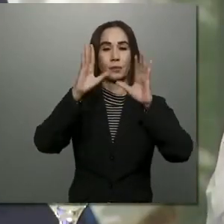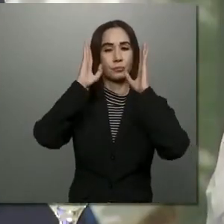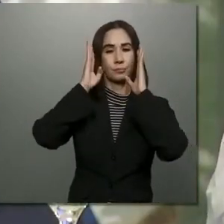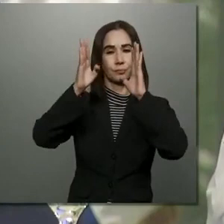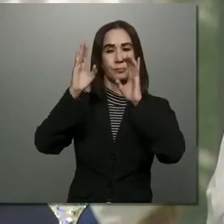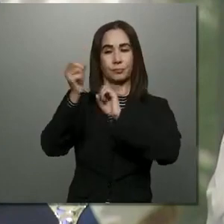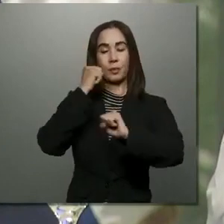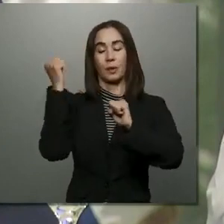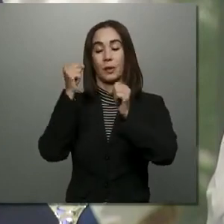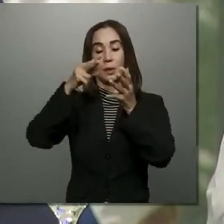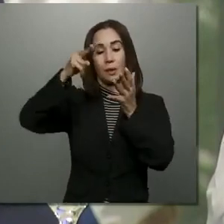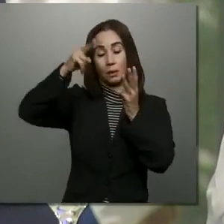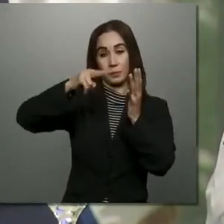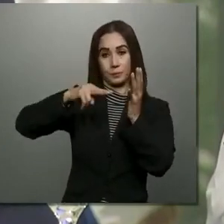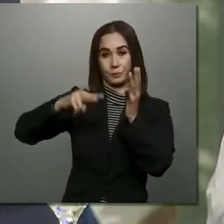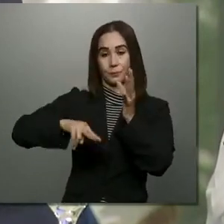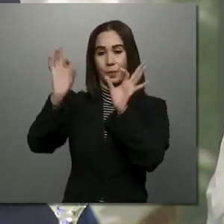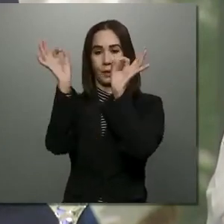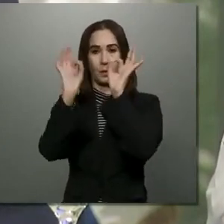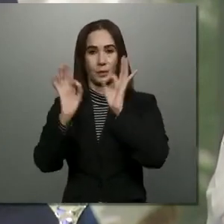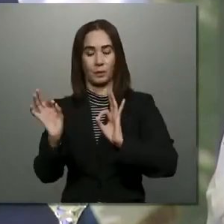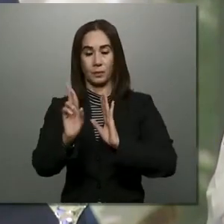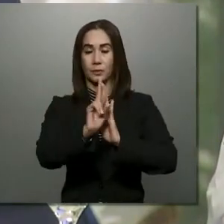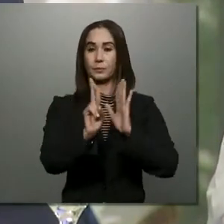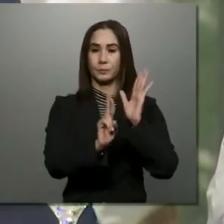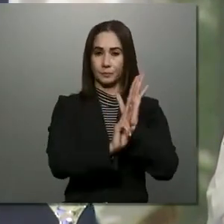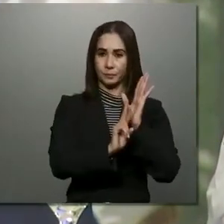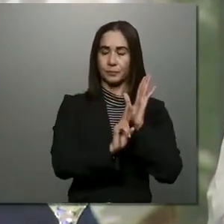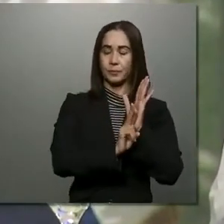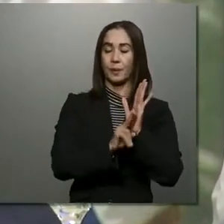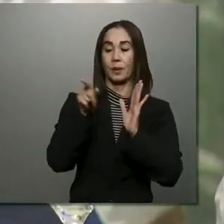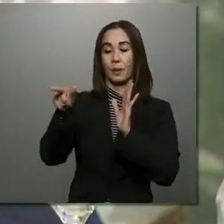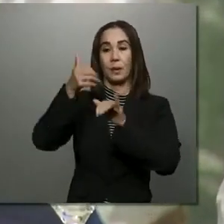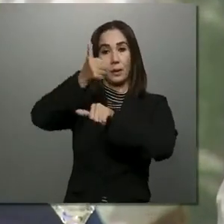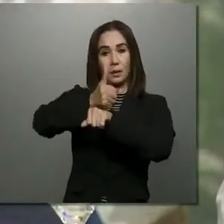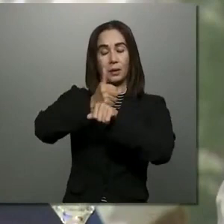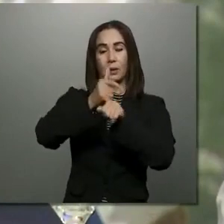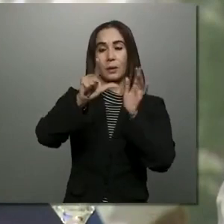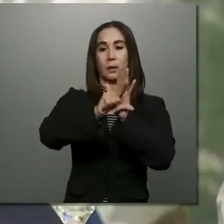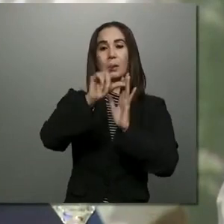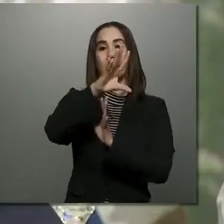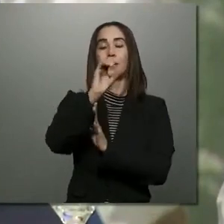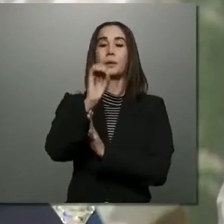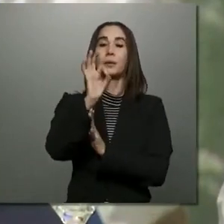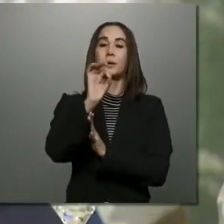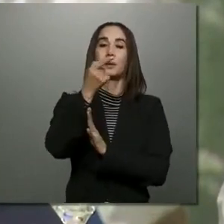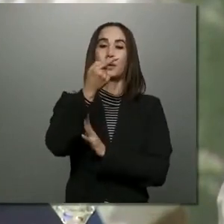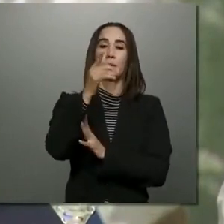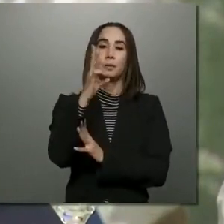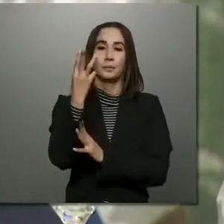en la revisión y elaboración de los reglamentos que establece la Ley 590